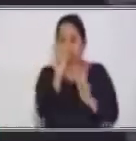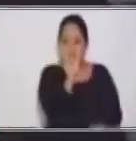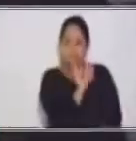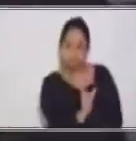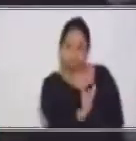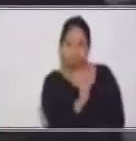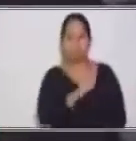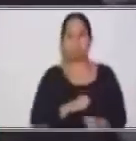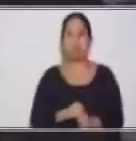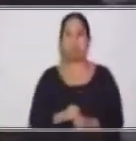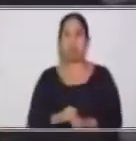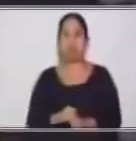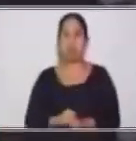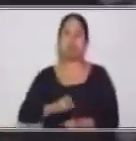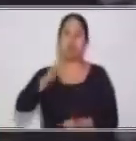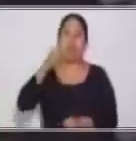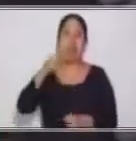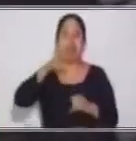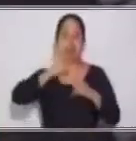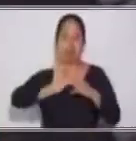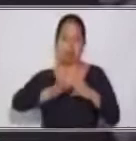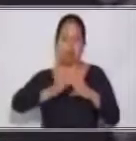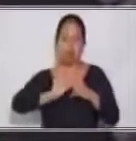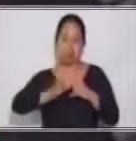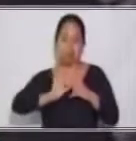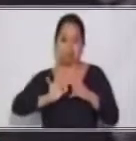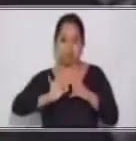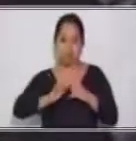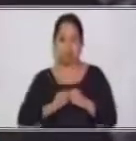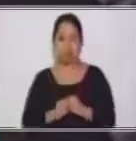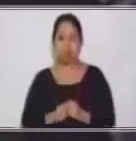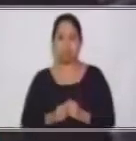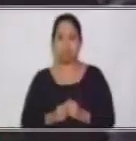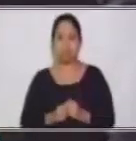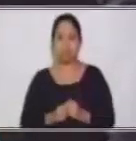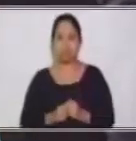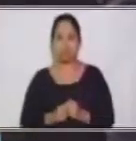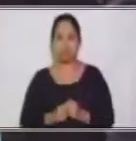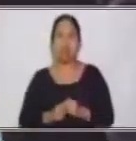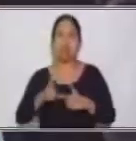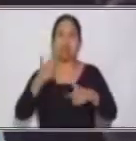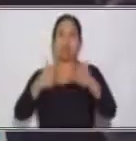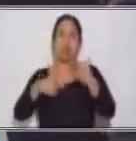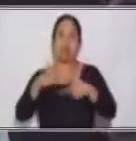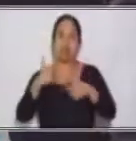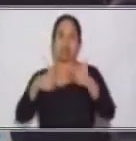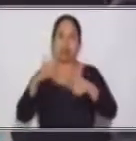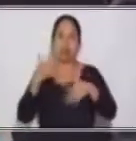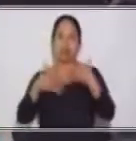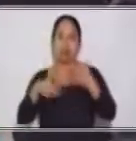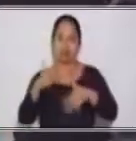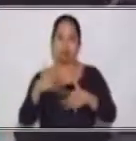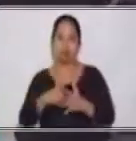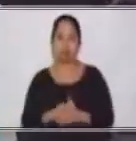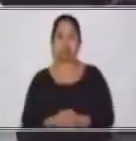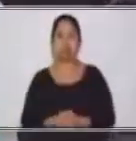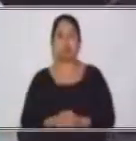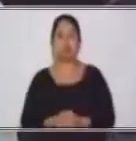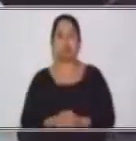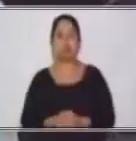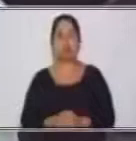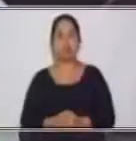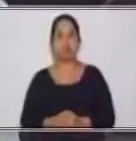la interpretación de lengua de